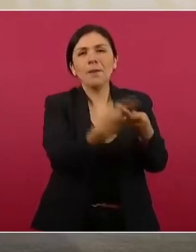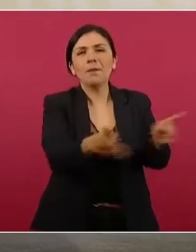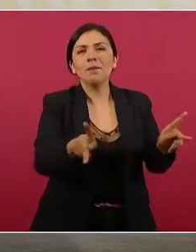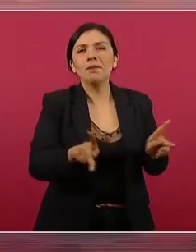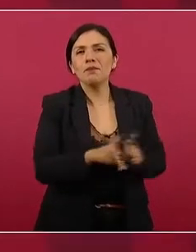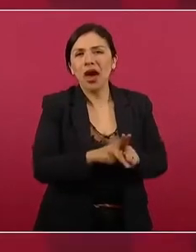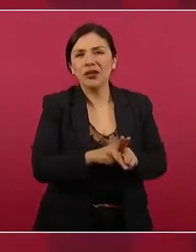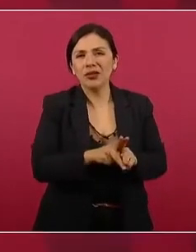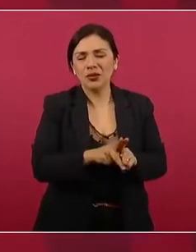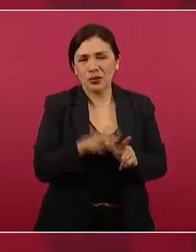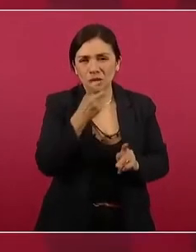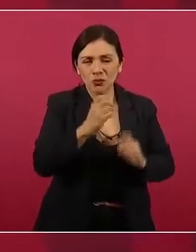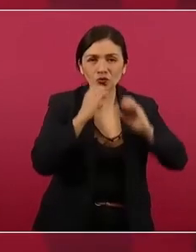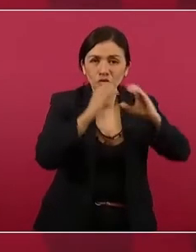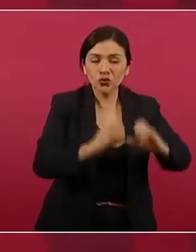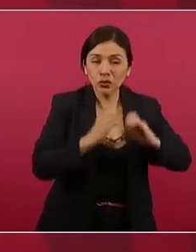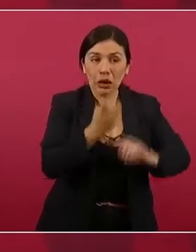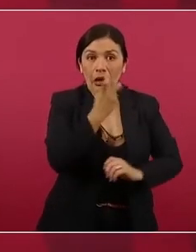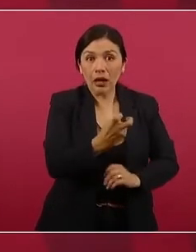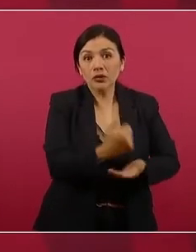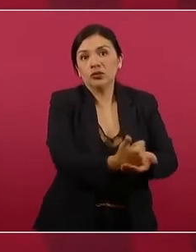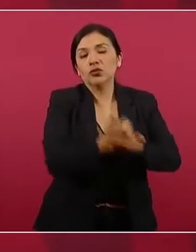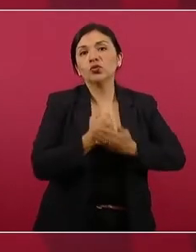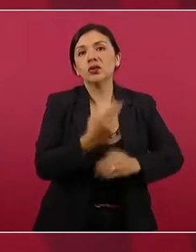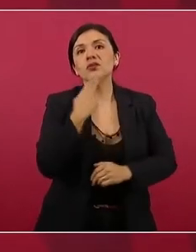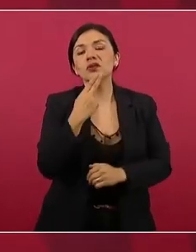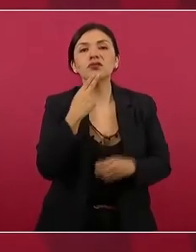eso ayuda mucho.